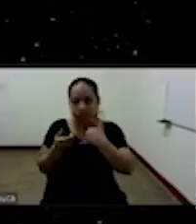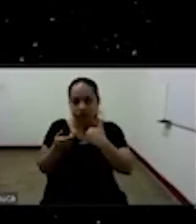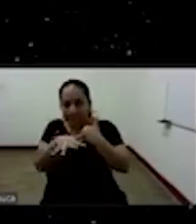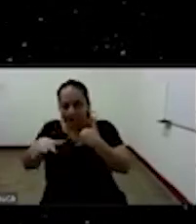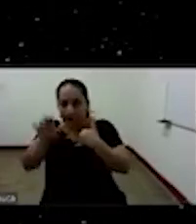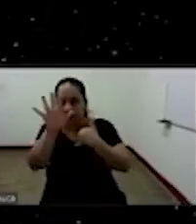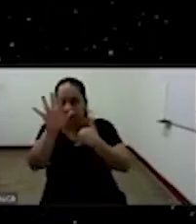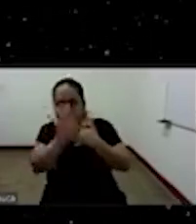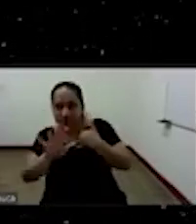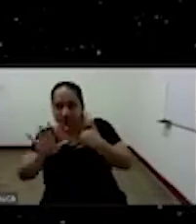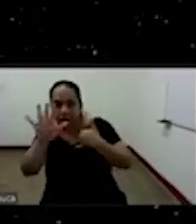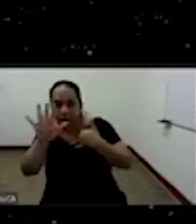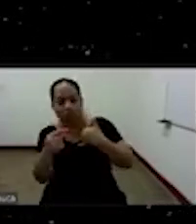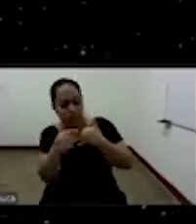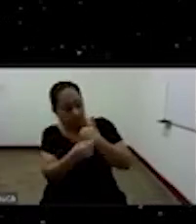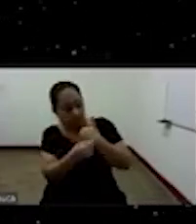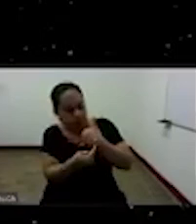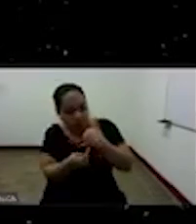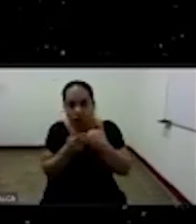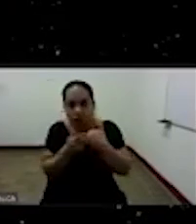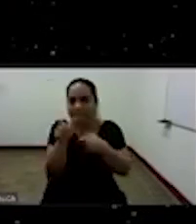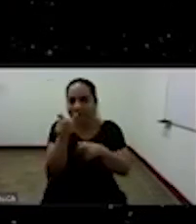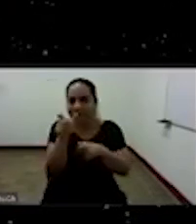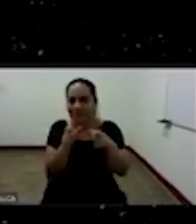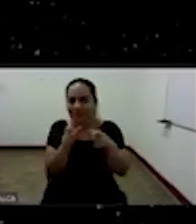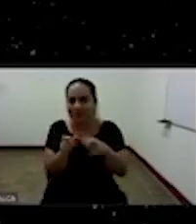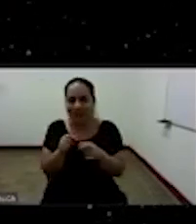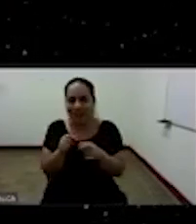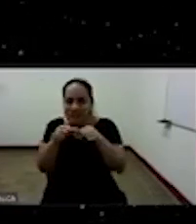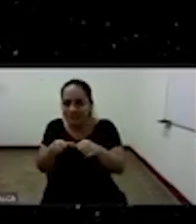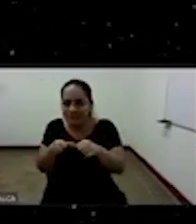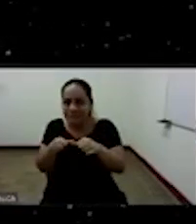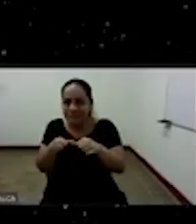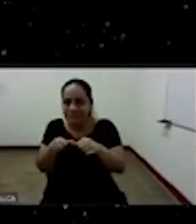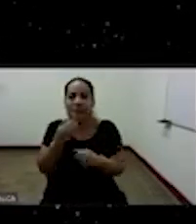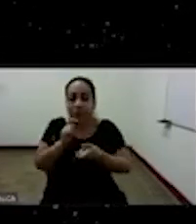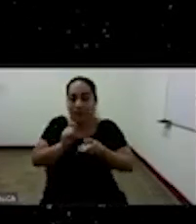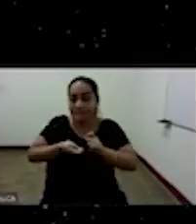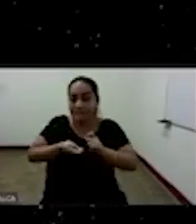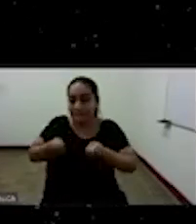los afrocolombianos por ejemplo está el tema la marimba